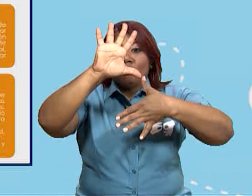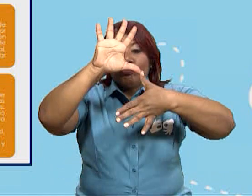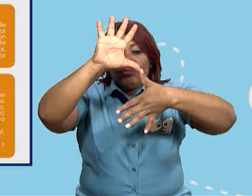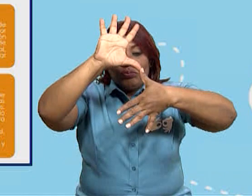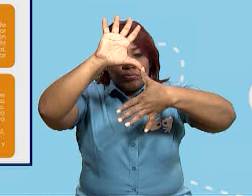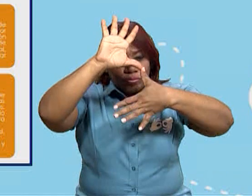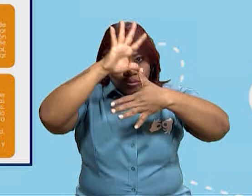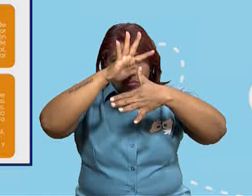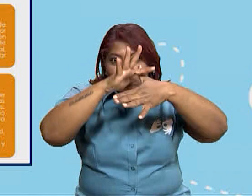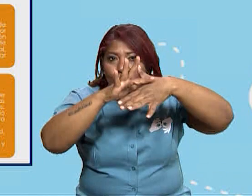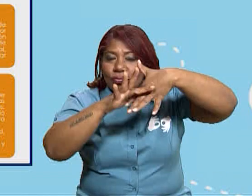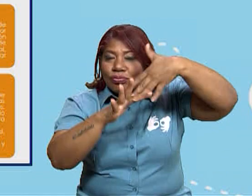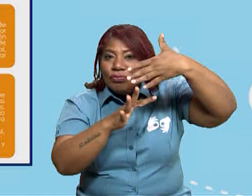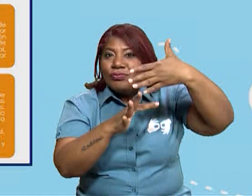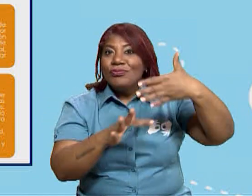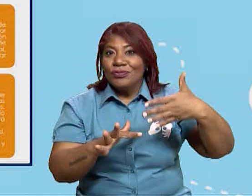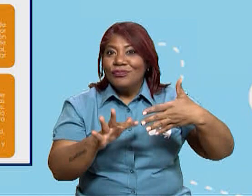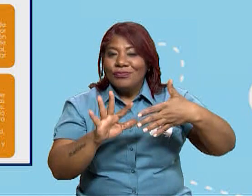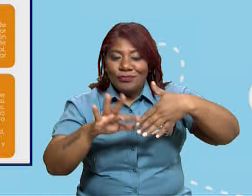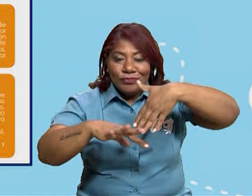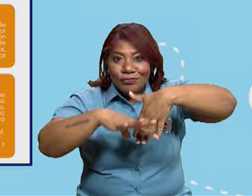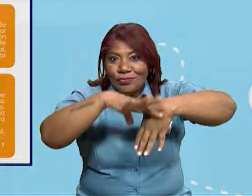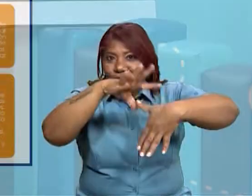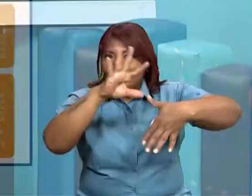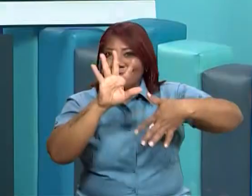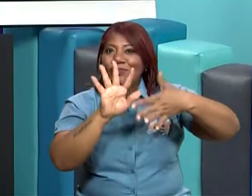por esta vía diariamente.